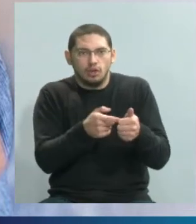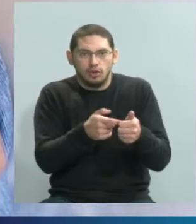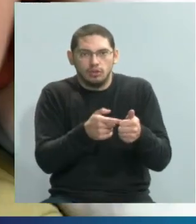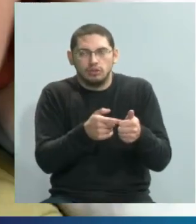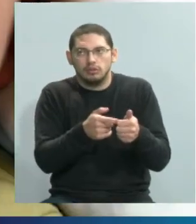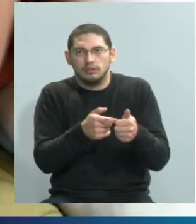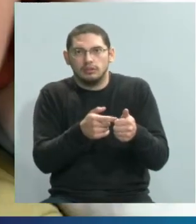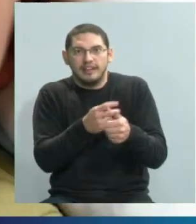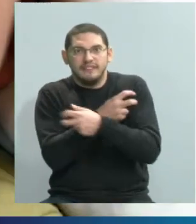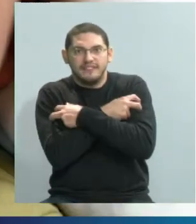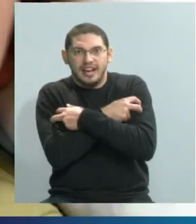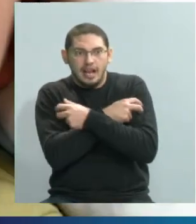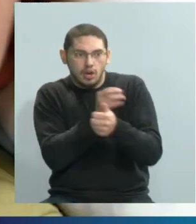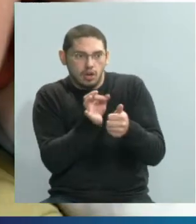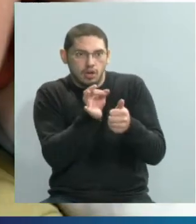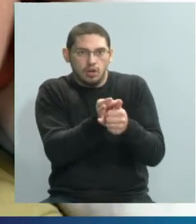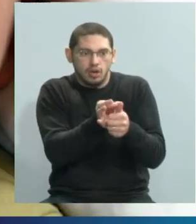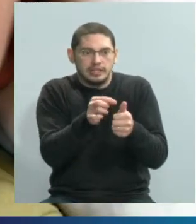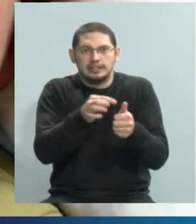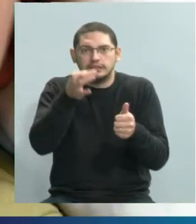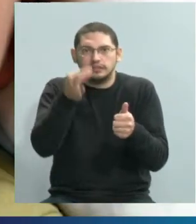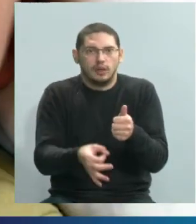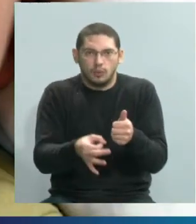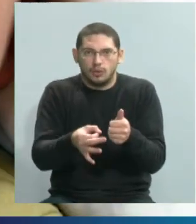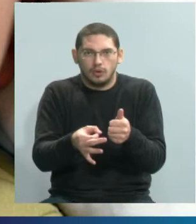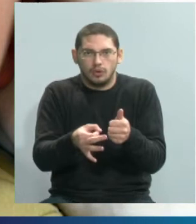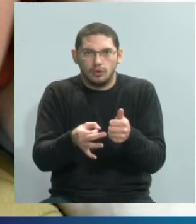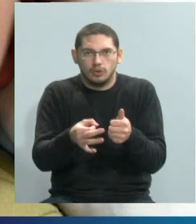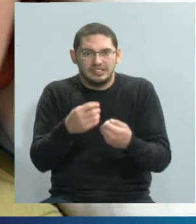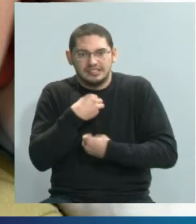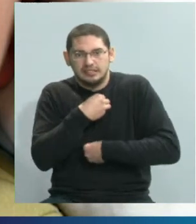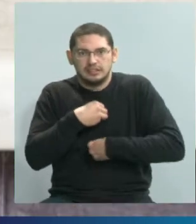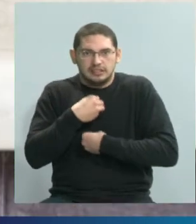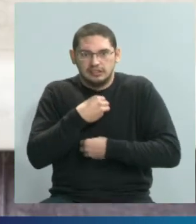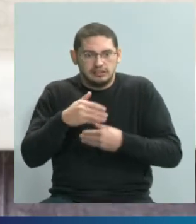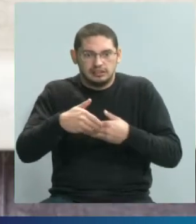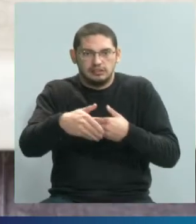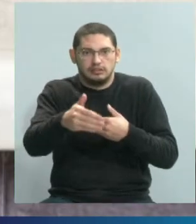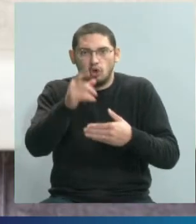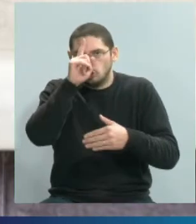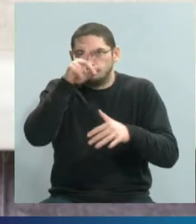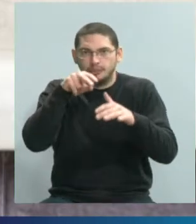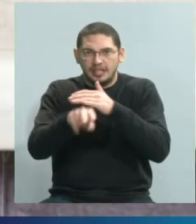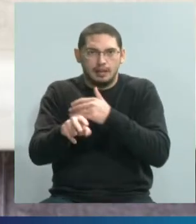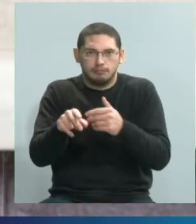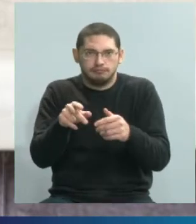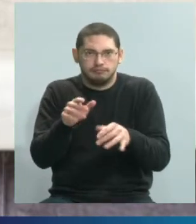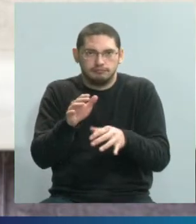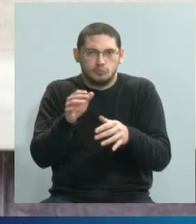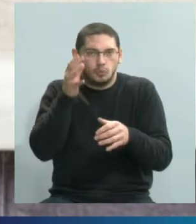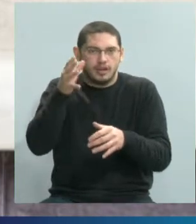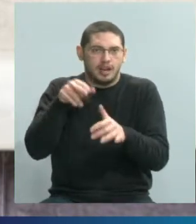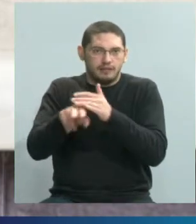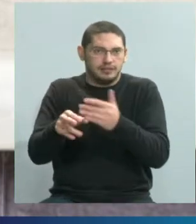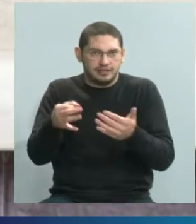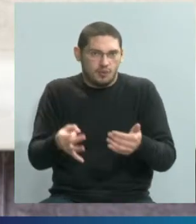le dan veneno, el niño va a tener una sintomatología que va a derivar en una internación en el hospital. Sí.